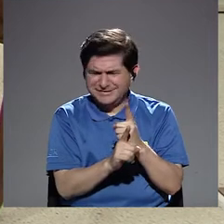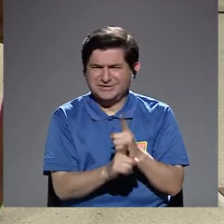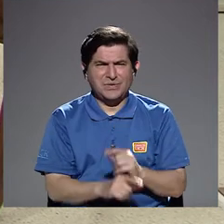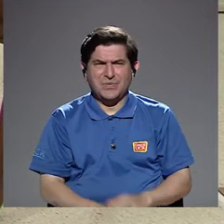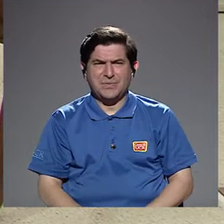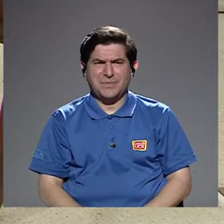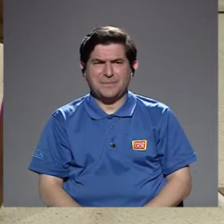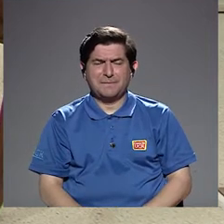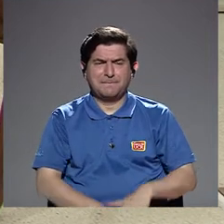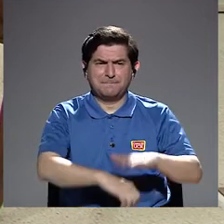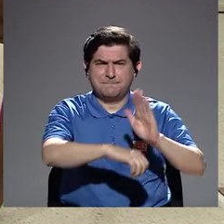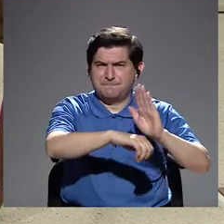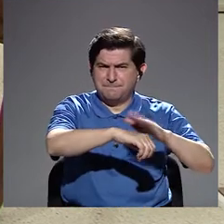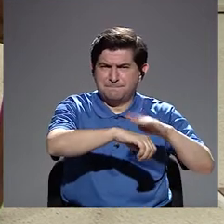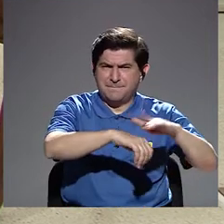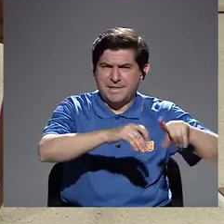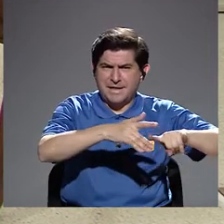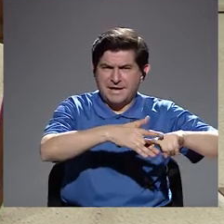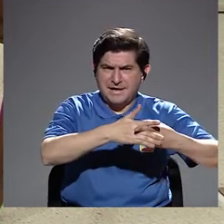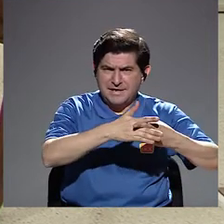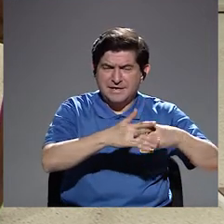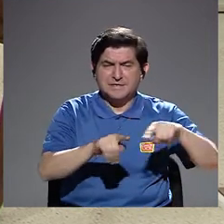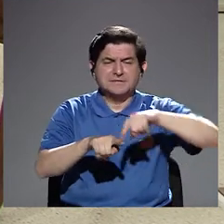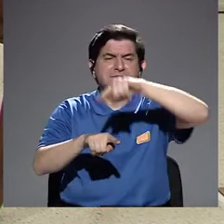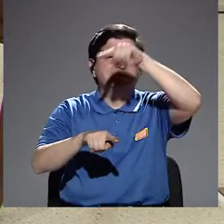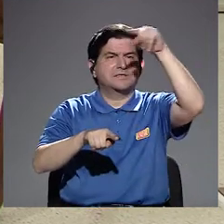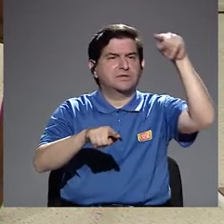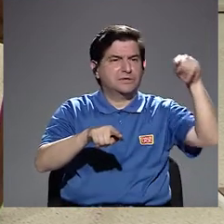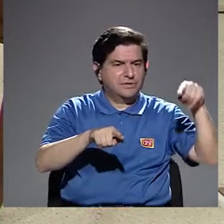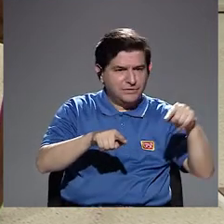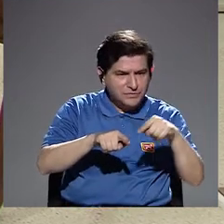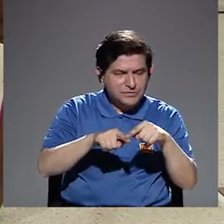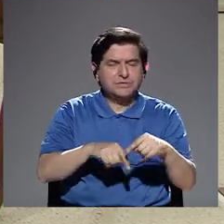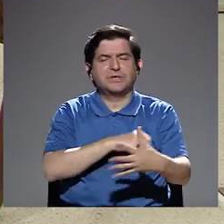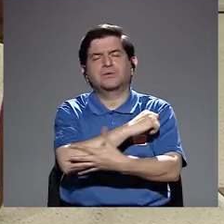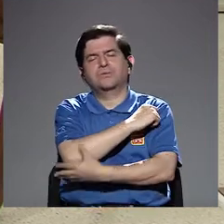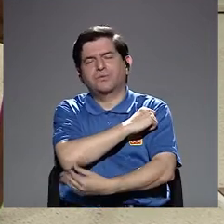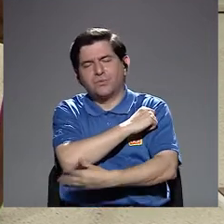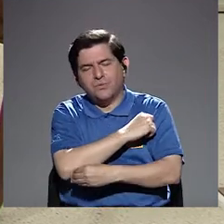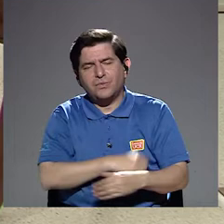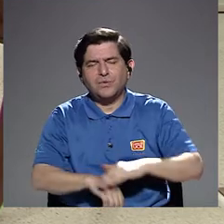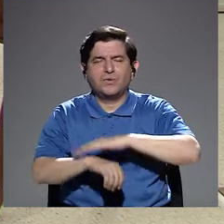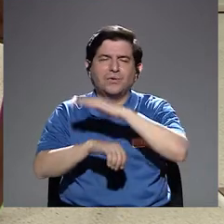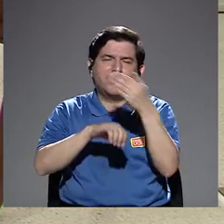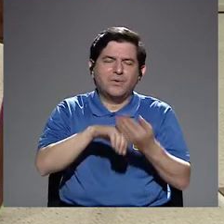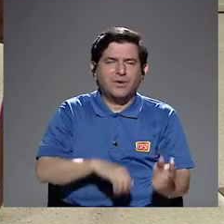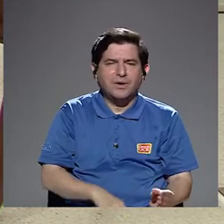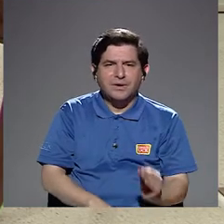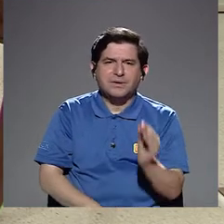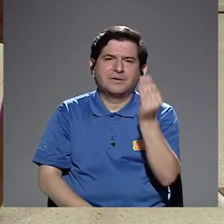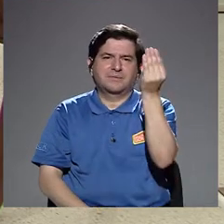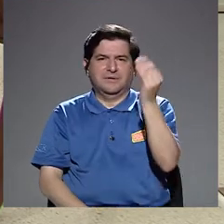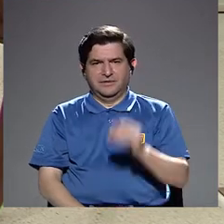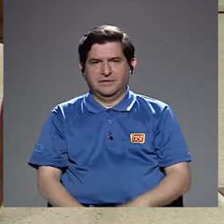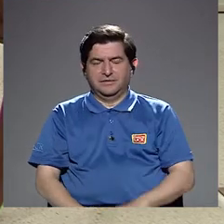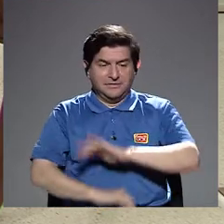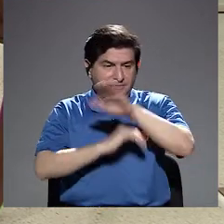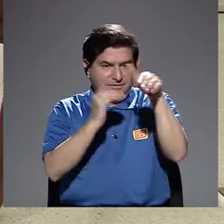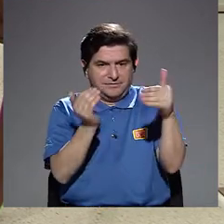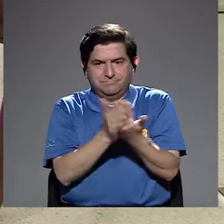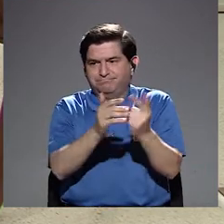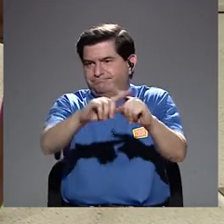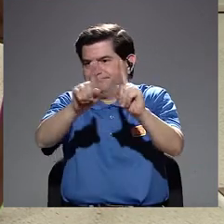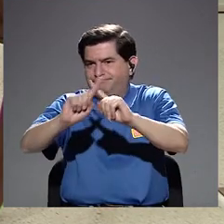son las que dan pie a un inicio de estos círculos de pobreza, de embarazo adolescente, ¿verdad?, de